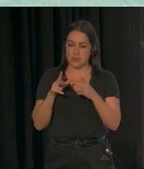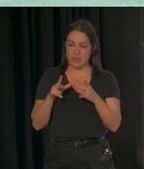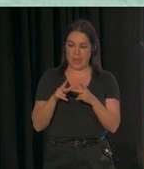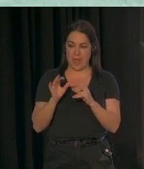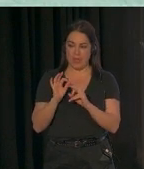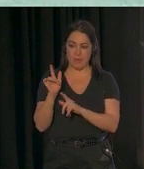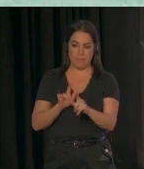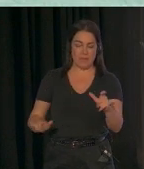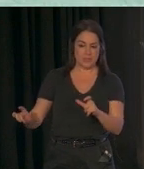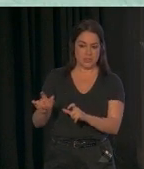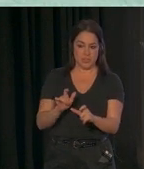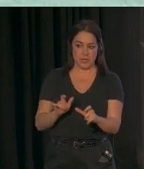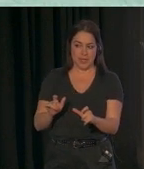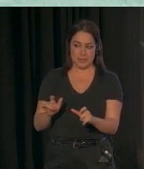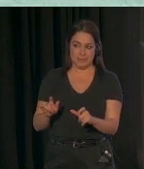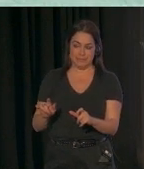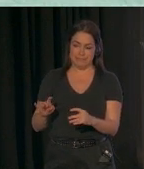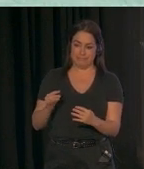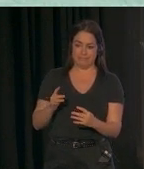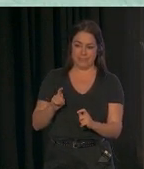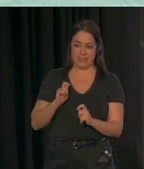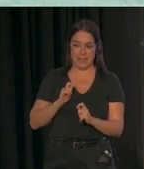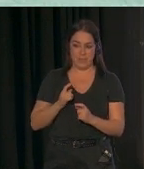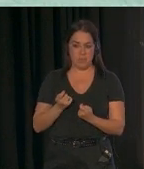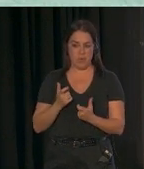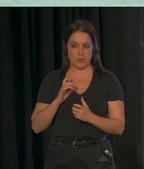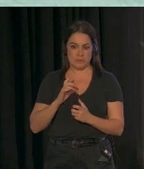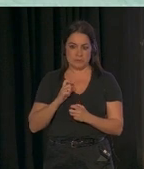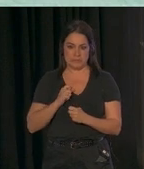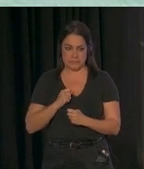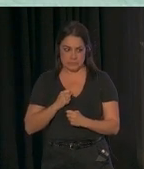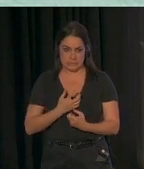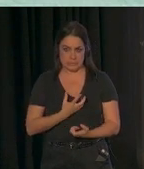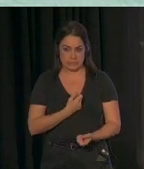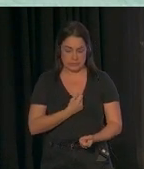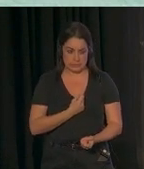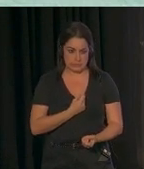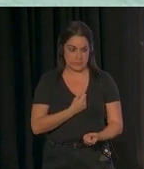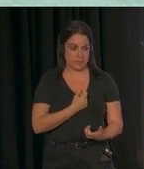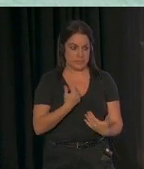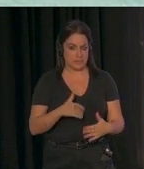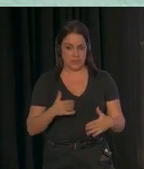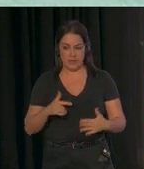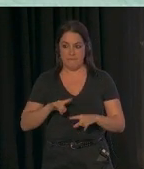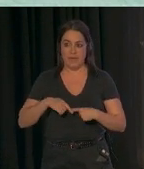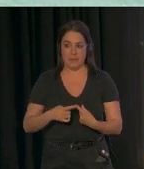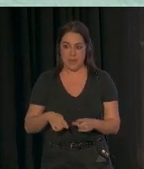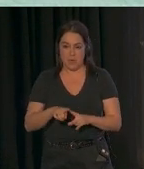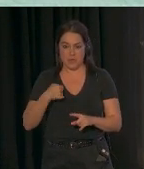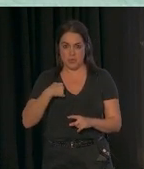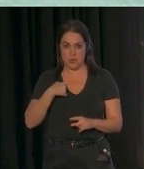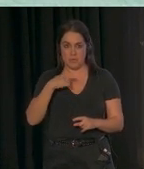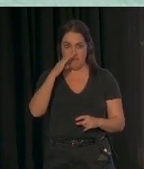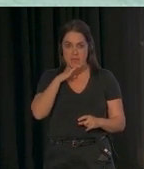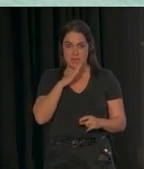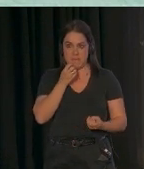personas habían estrangulado de alguna manera. Y las familias empiezan a sentirse como yo soy un buen padre, puedo